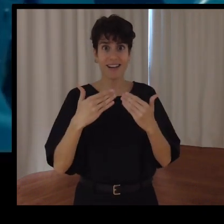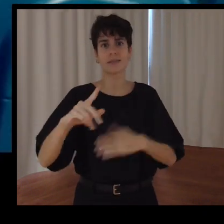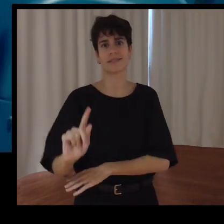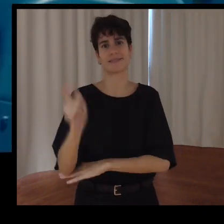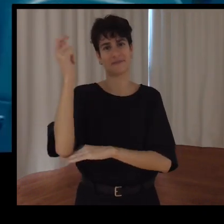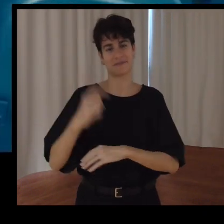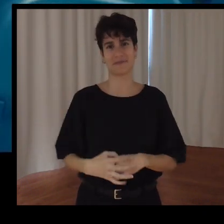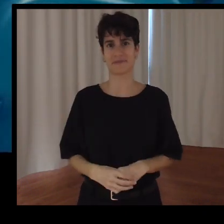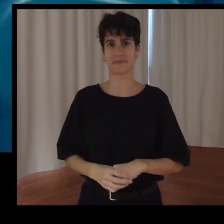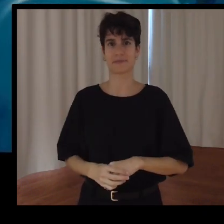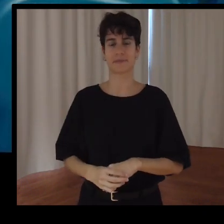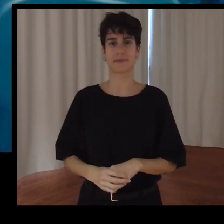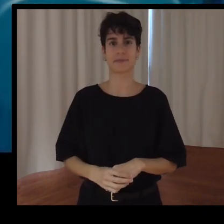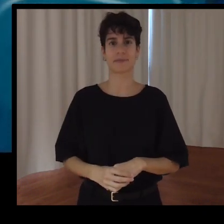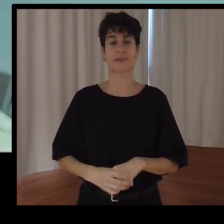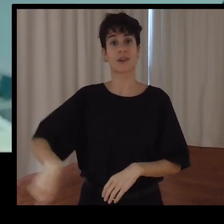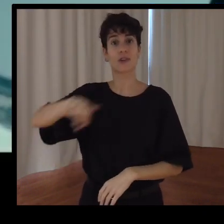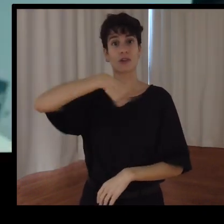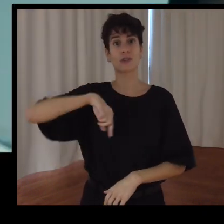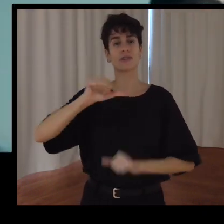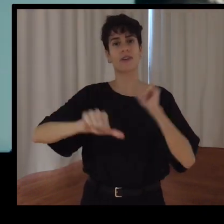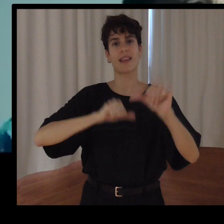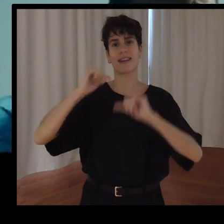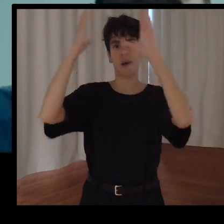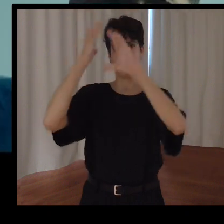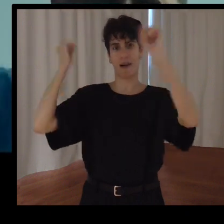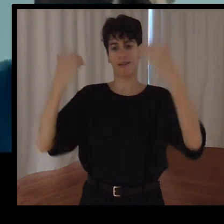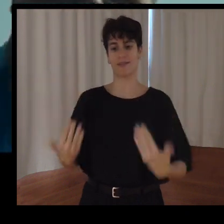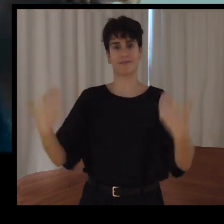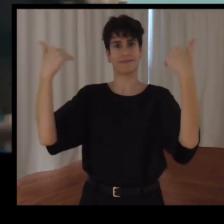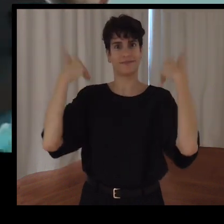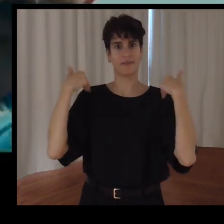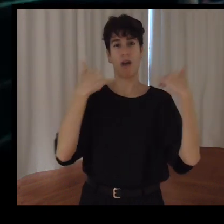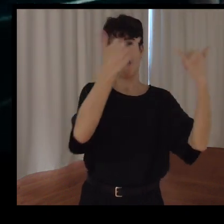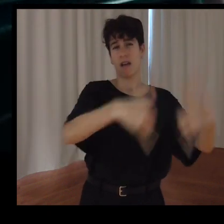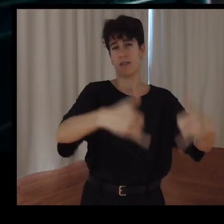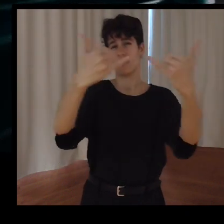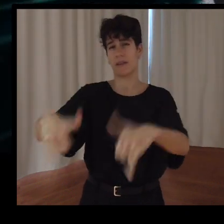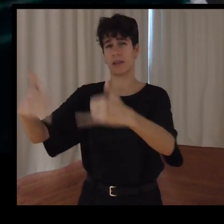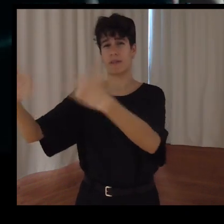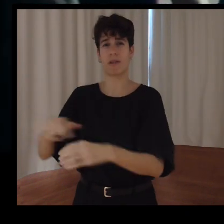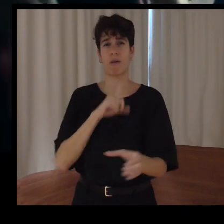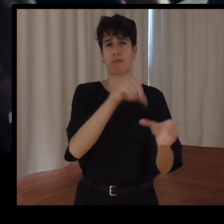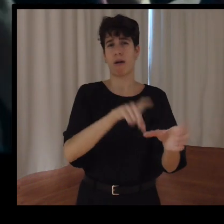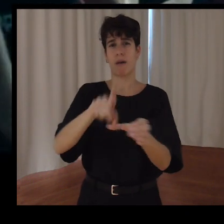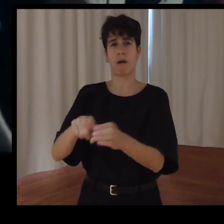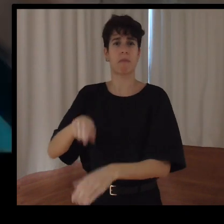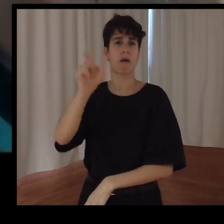de ser embajadores de la liga, de participar en un montón de eventos, de estar con los sponsors